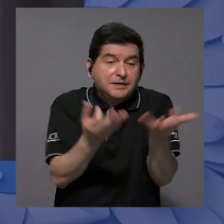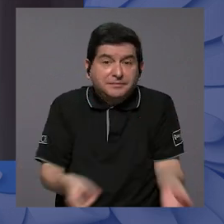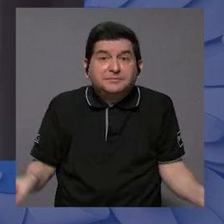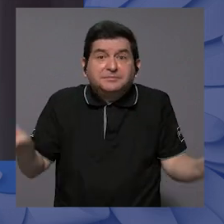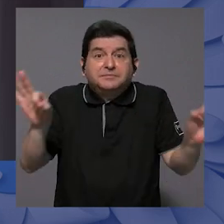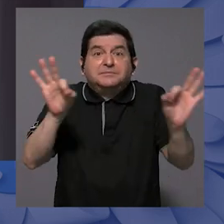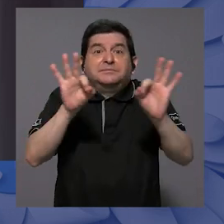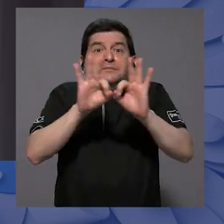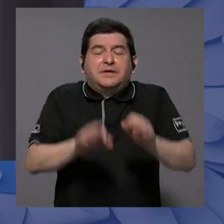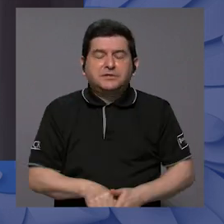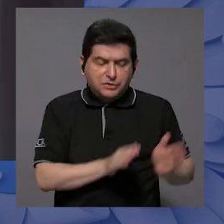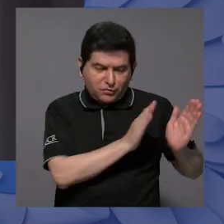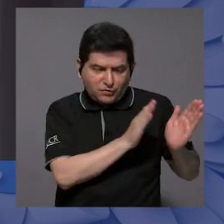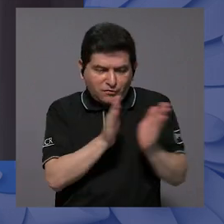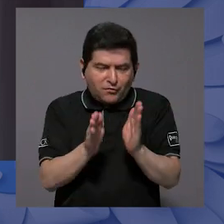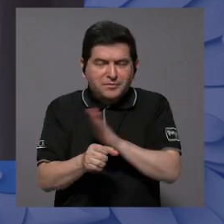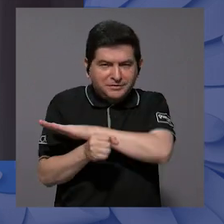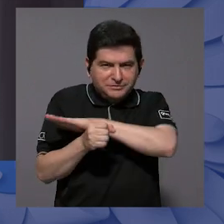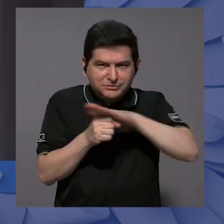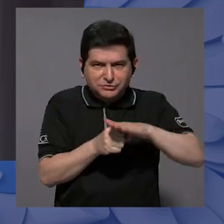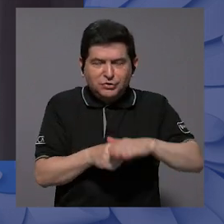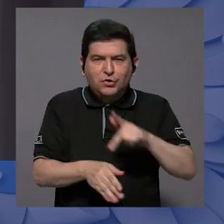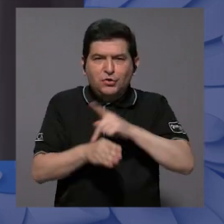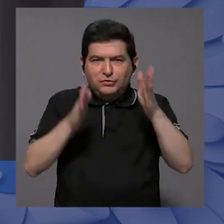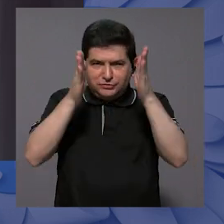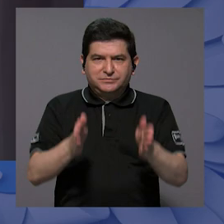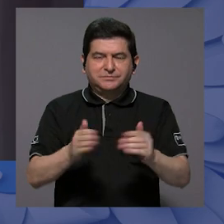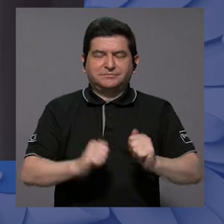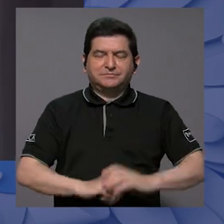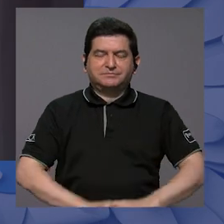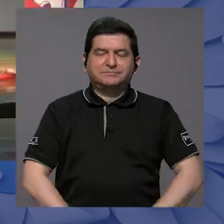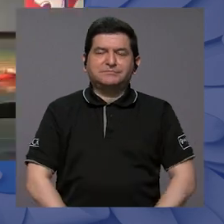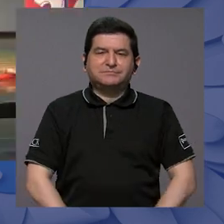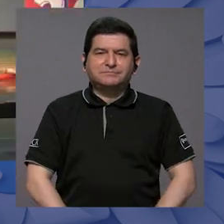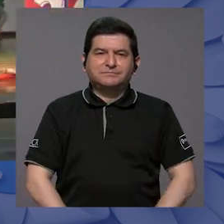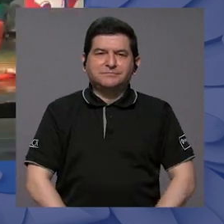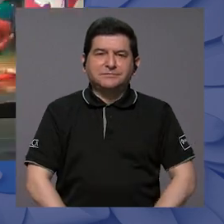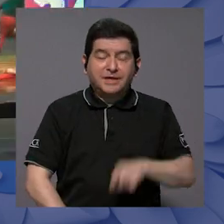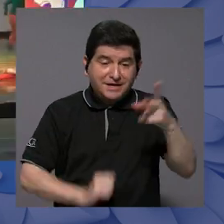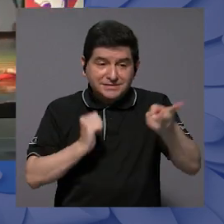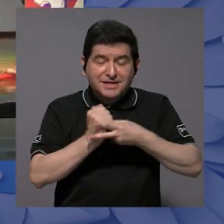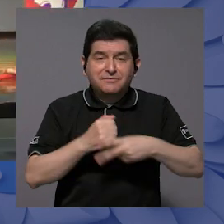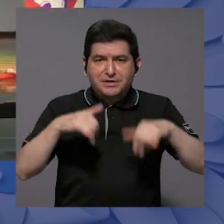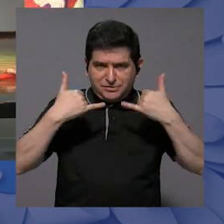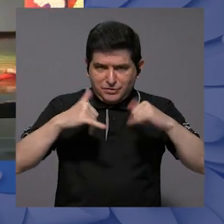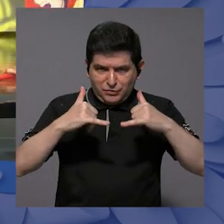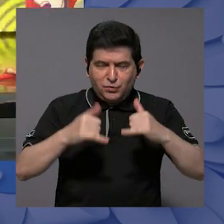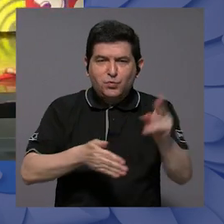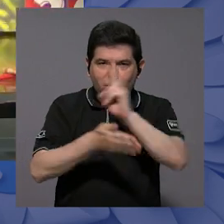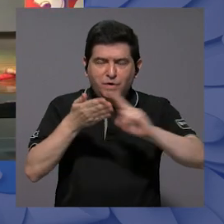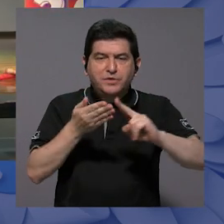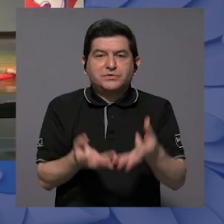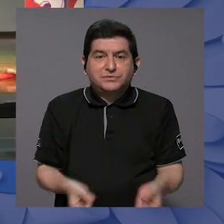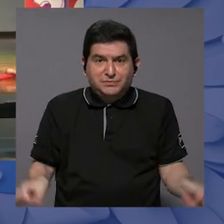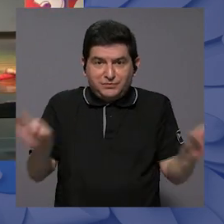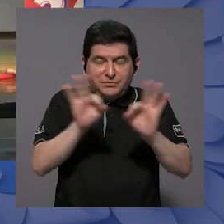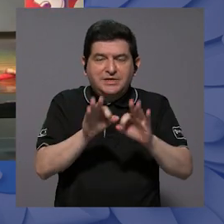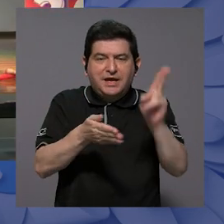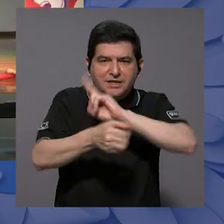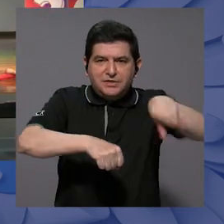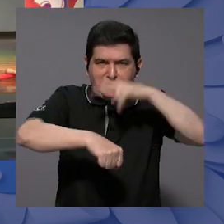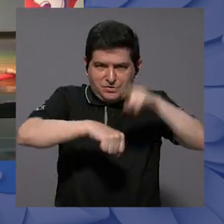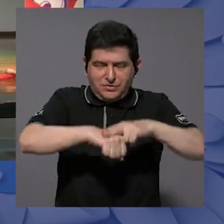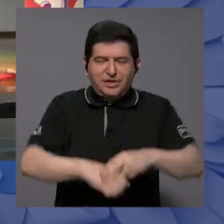elementos fundamentales de la formación integral de sus profesionales. Esta edición de Juncos es especial para la Universidad